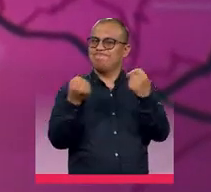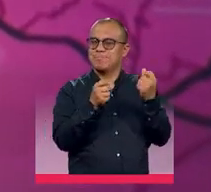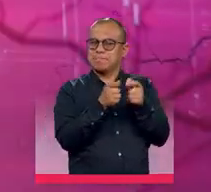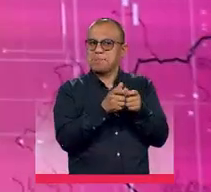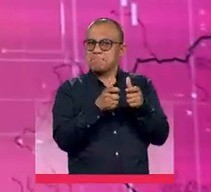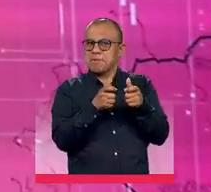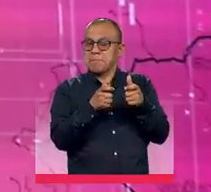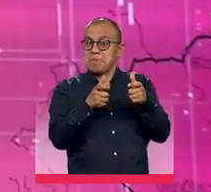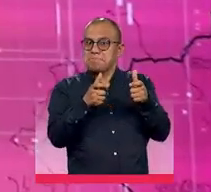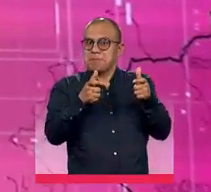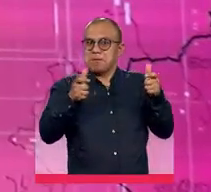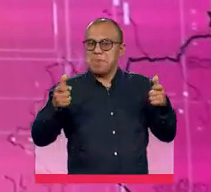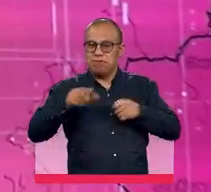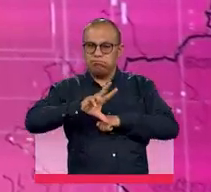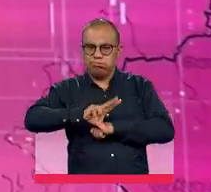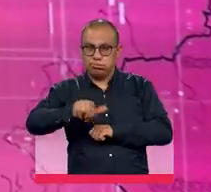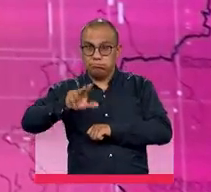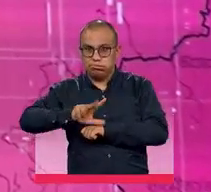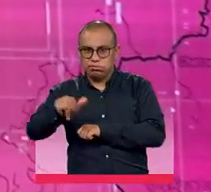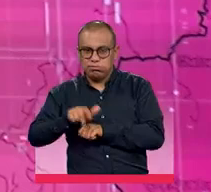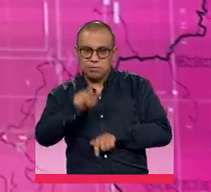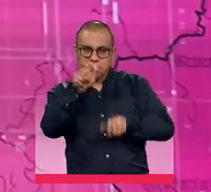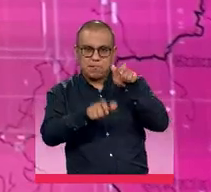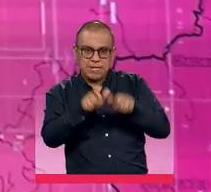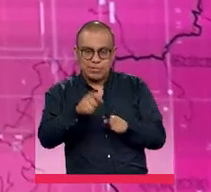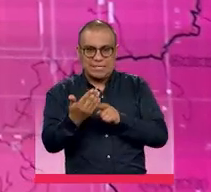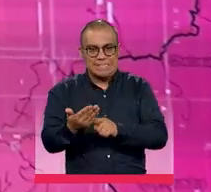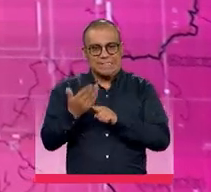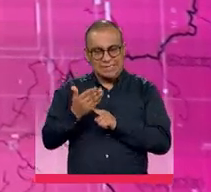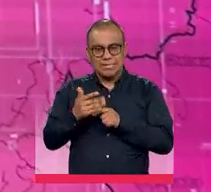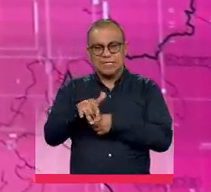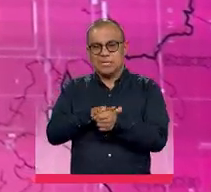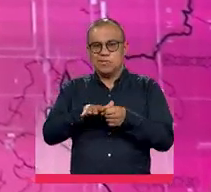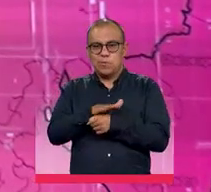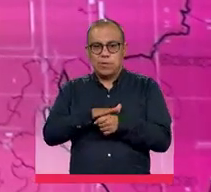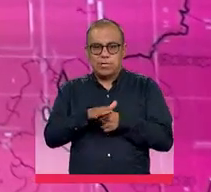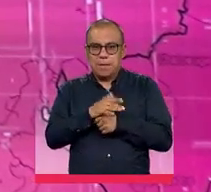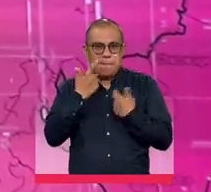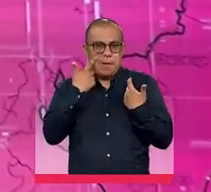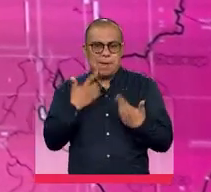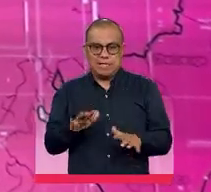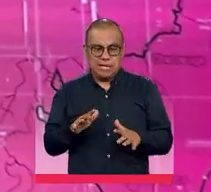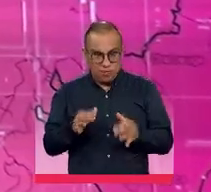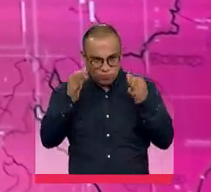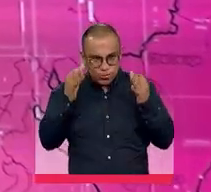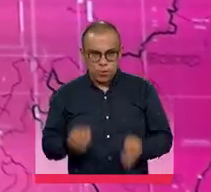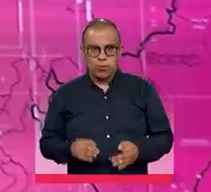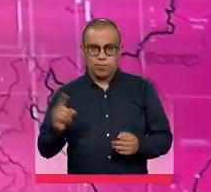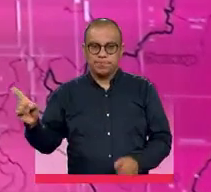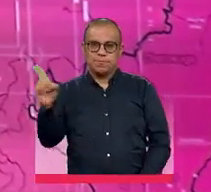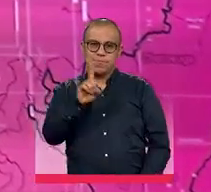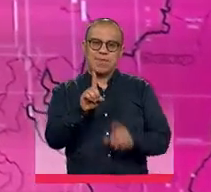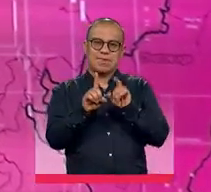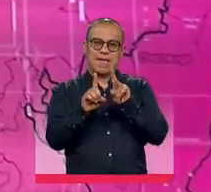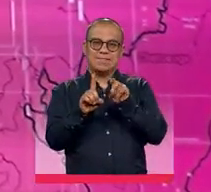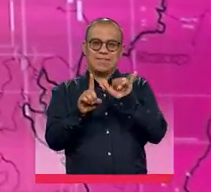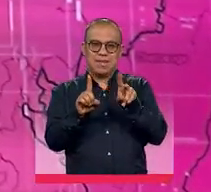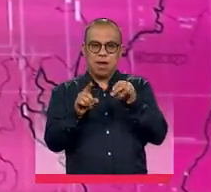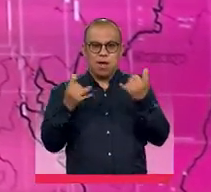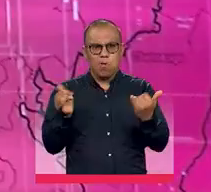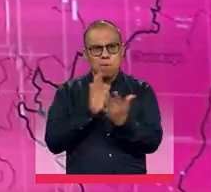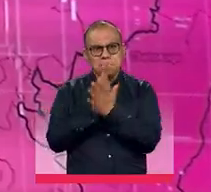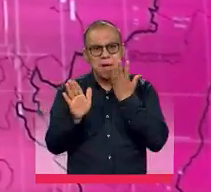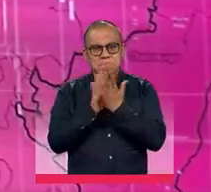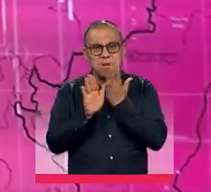creciente fenómeno de hurto a los ciclistas que siguen expuestos a un delito que parece no dar tregua. Dayana Fonseca nos cuenta qué